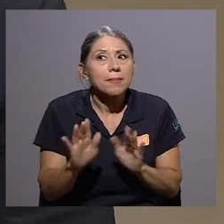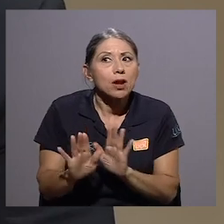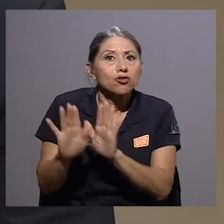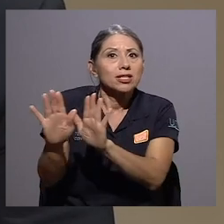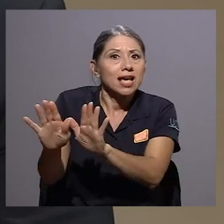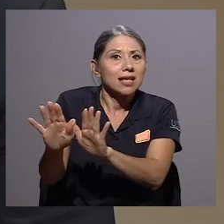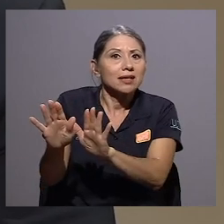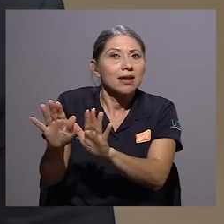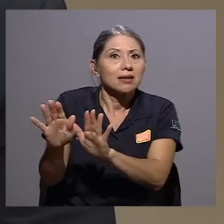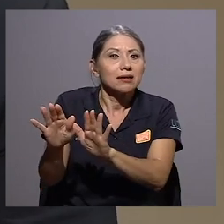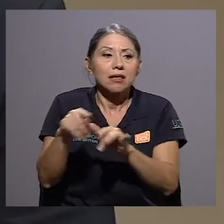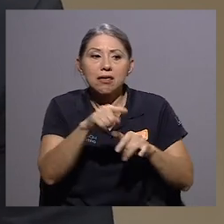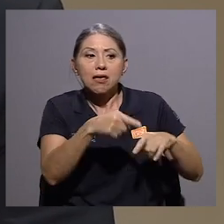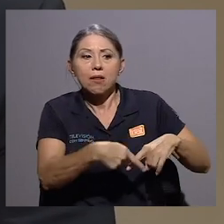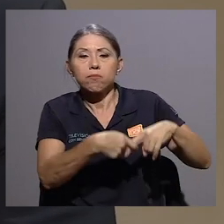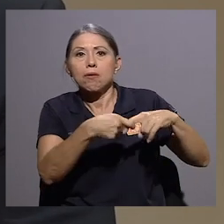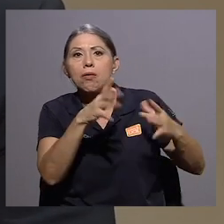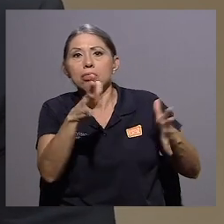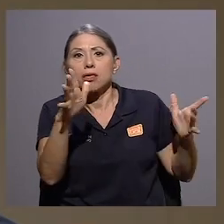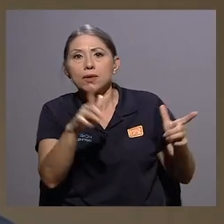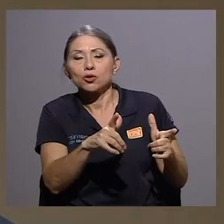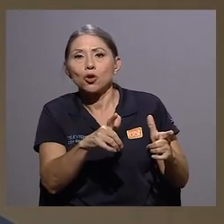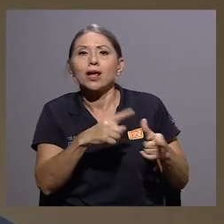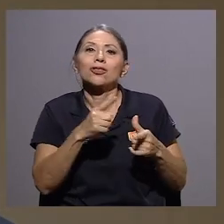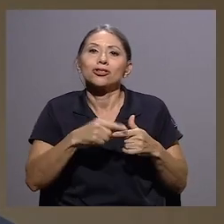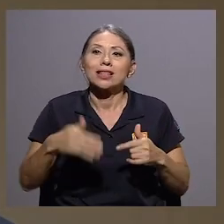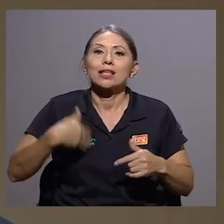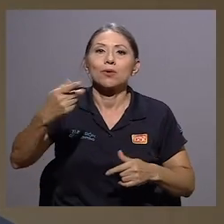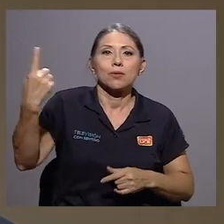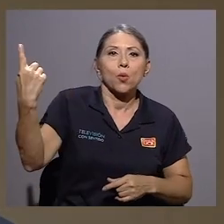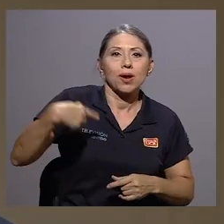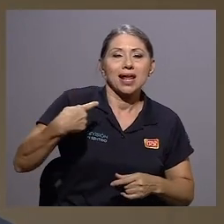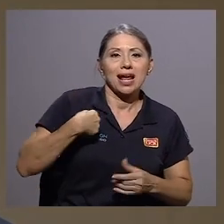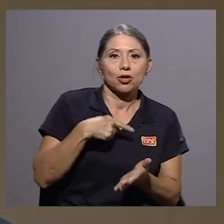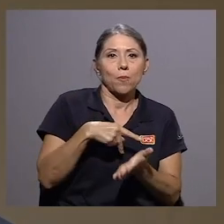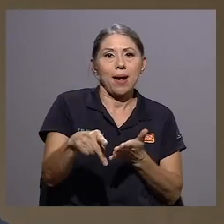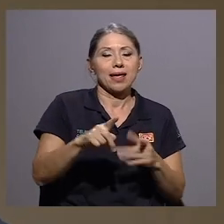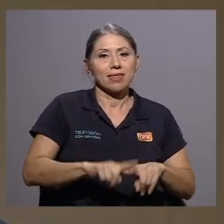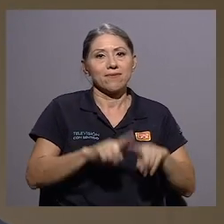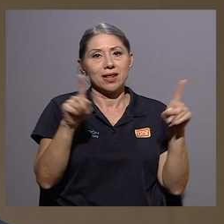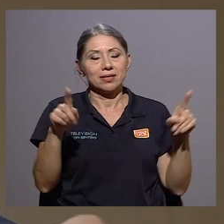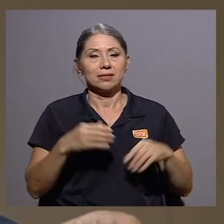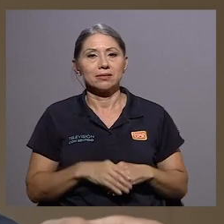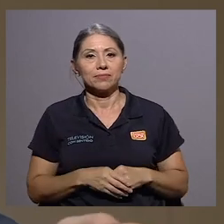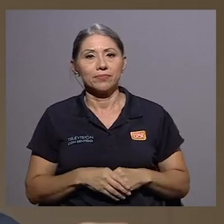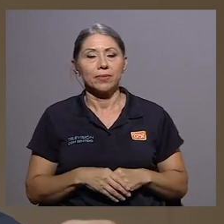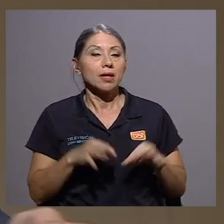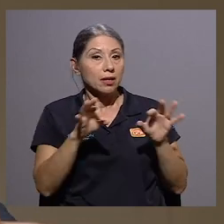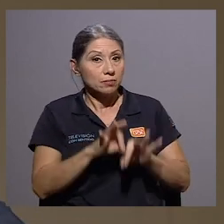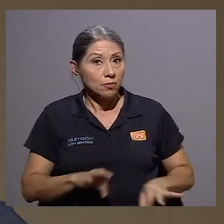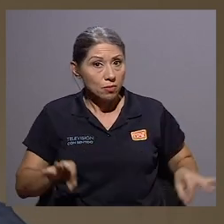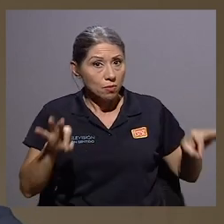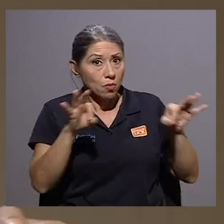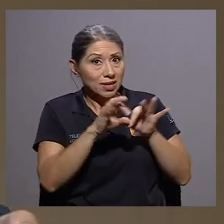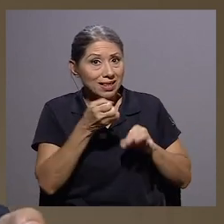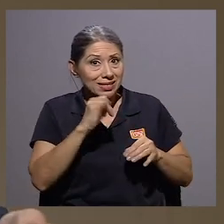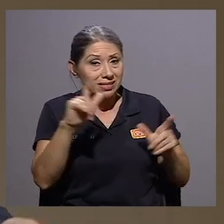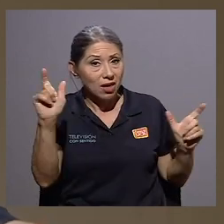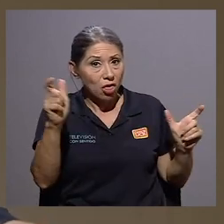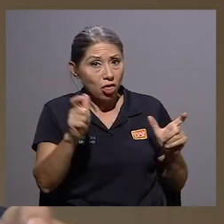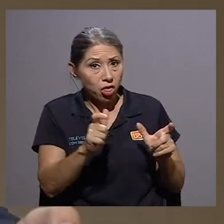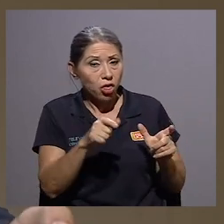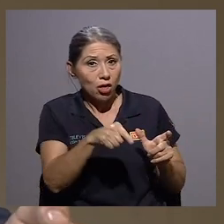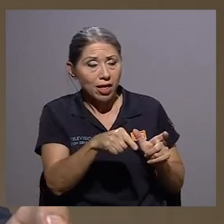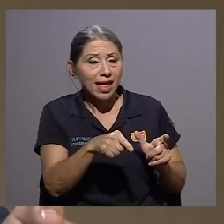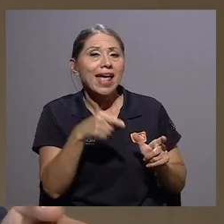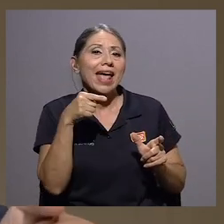por las que el trabajador sufrió esa disminución. Es muy importante que en el marco de esa reducción, eso tiene una